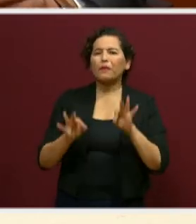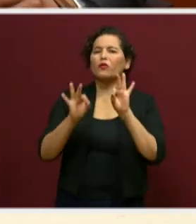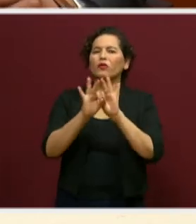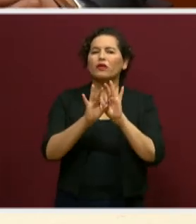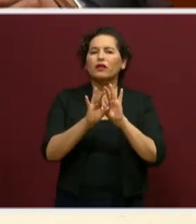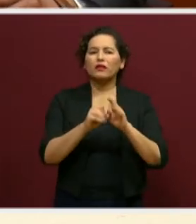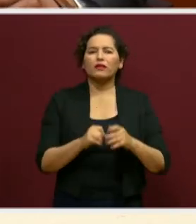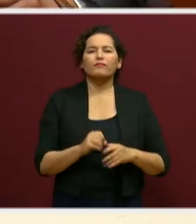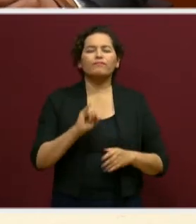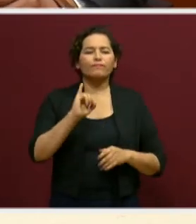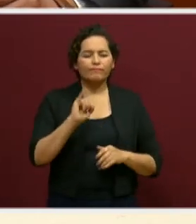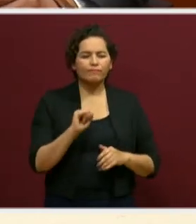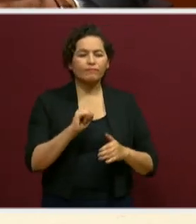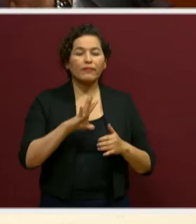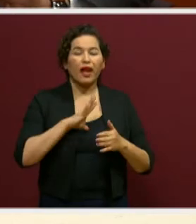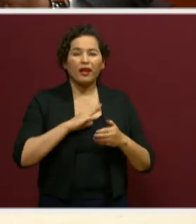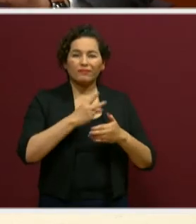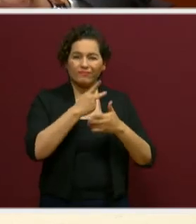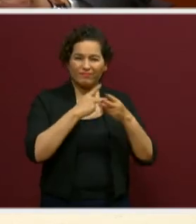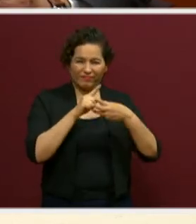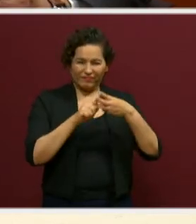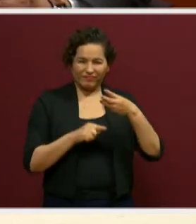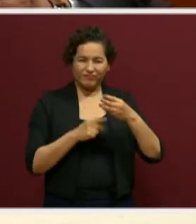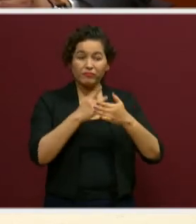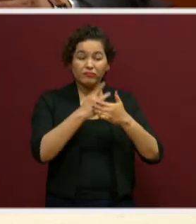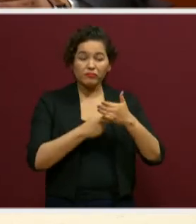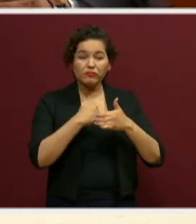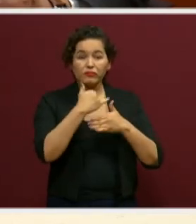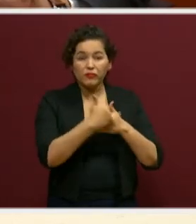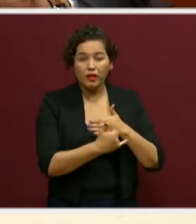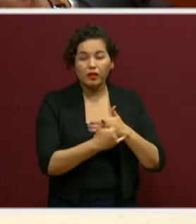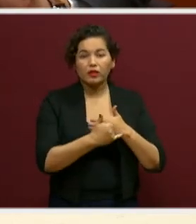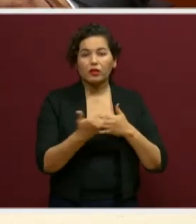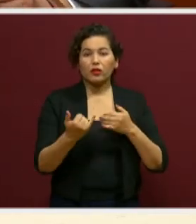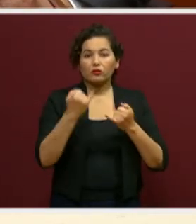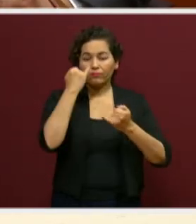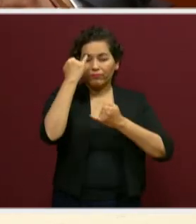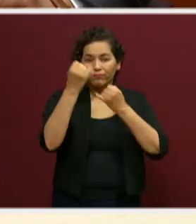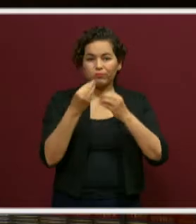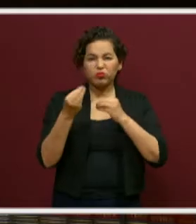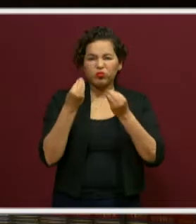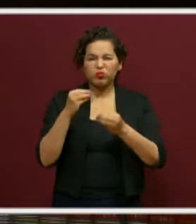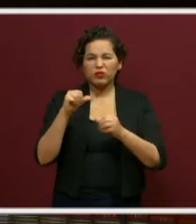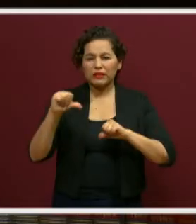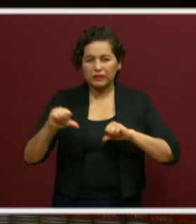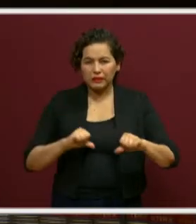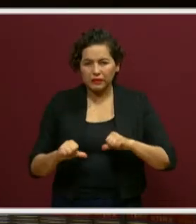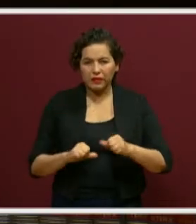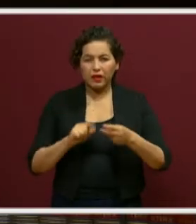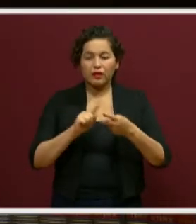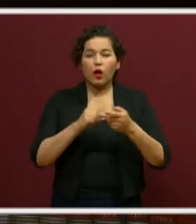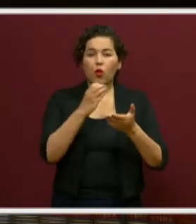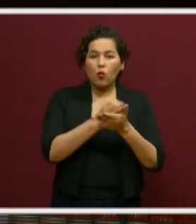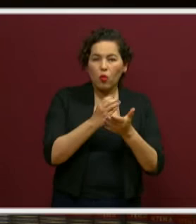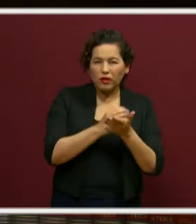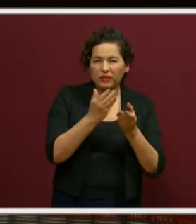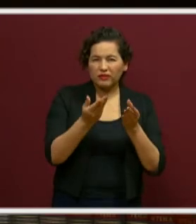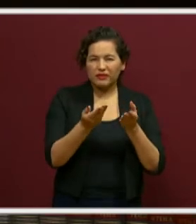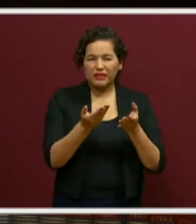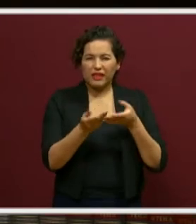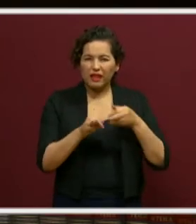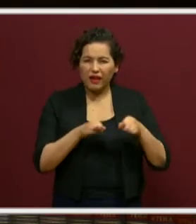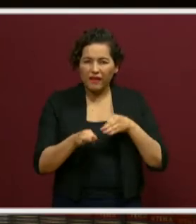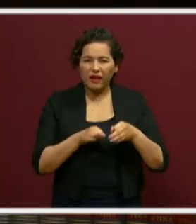fueron los proyectos multidisciplinarios, los cuadernillos de trabajo y las semanas de recuperación a